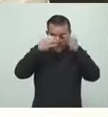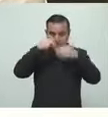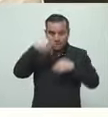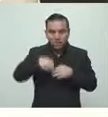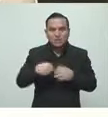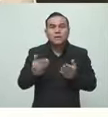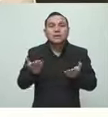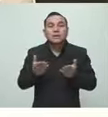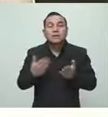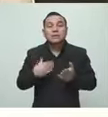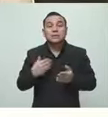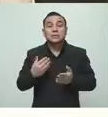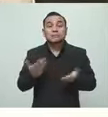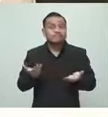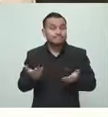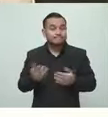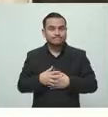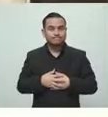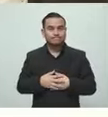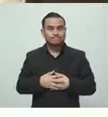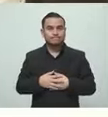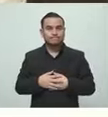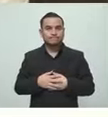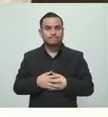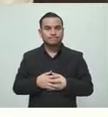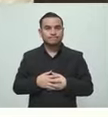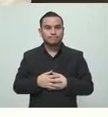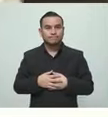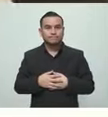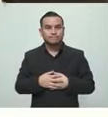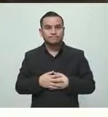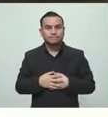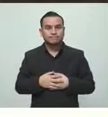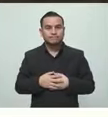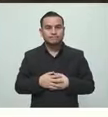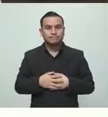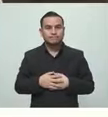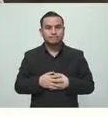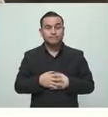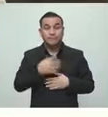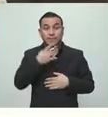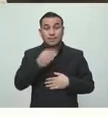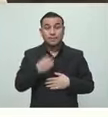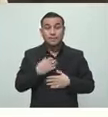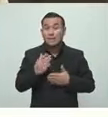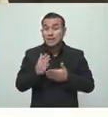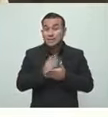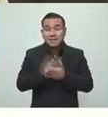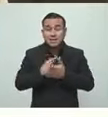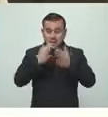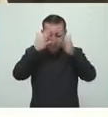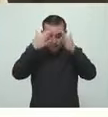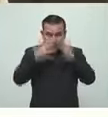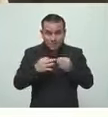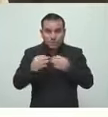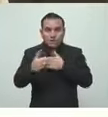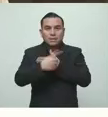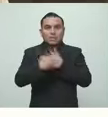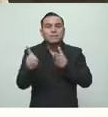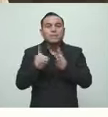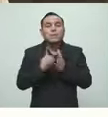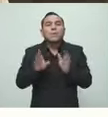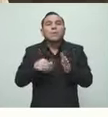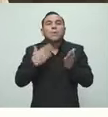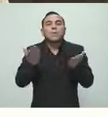si no tenemos alguna decisión en este momento, cómo